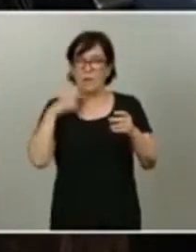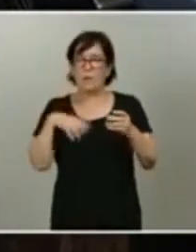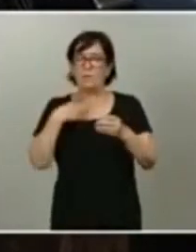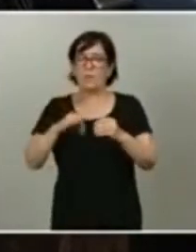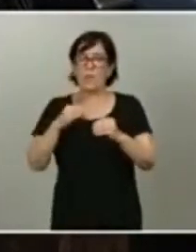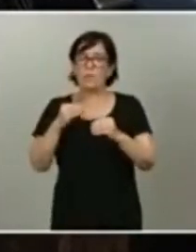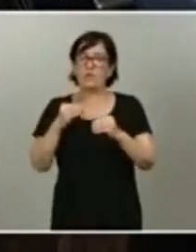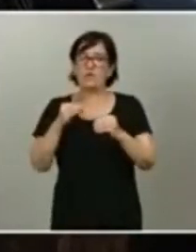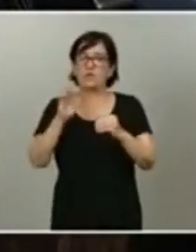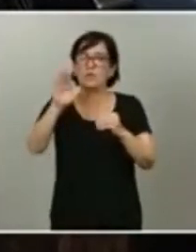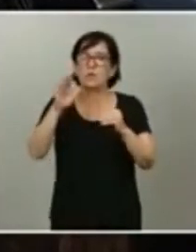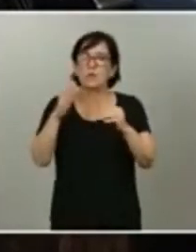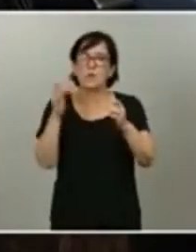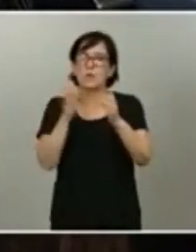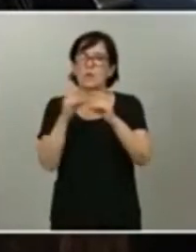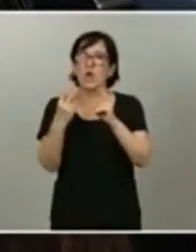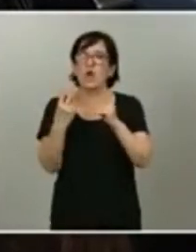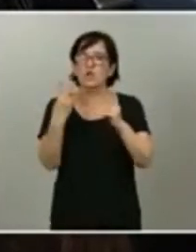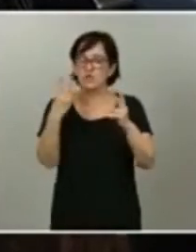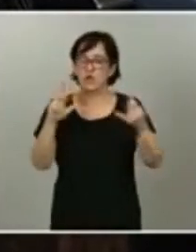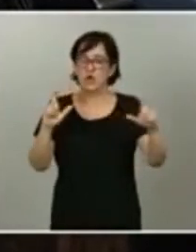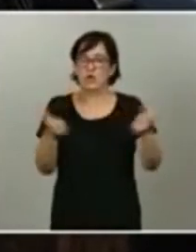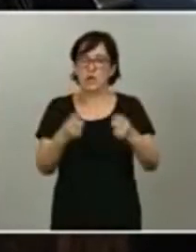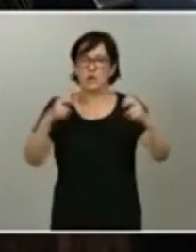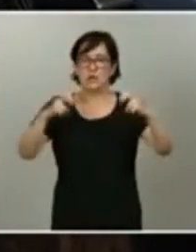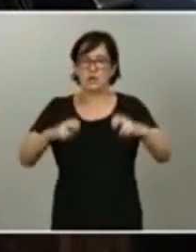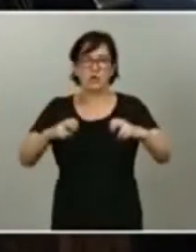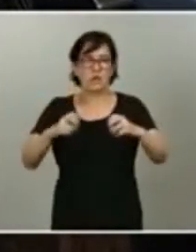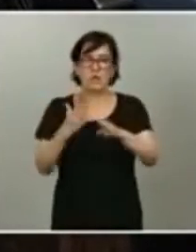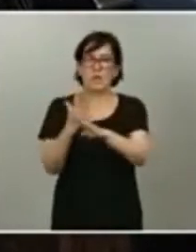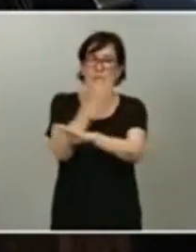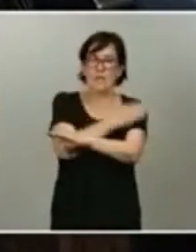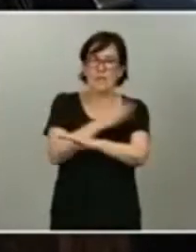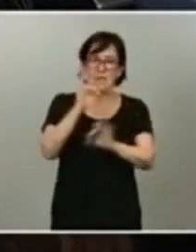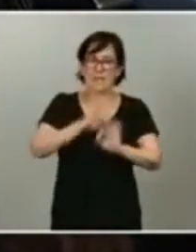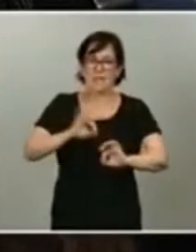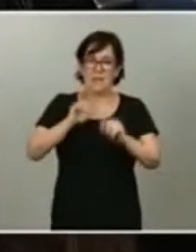de ellos dos reunidos que no se ha podido ver en toda la pandemia? Gracias.